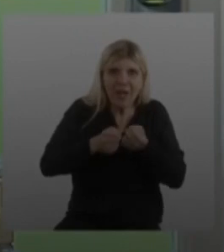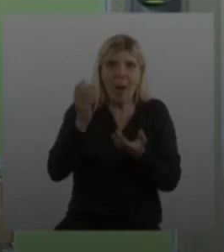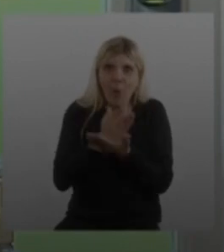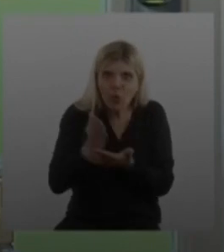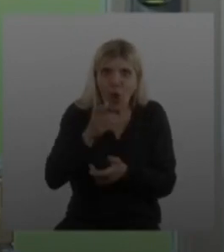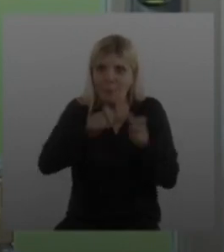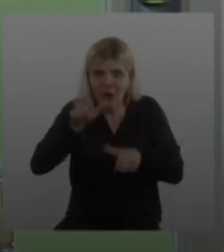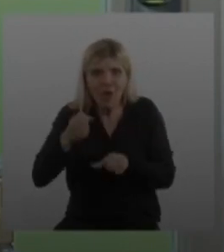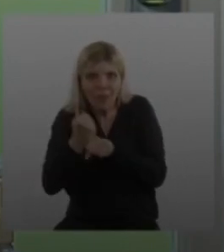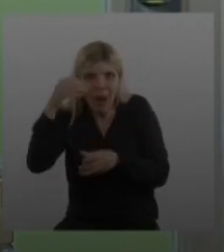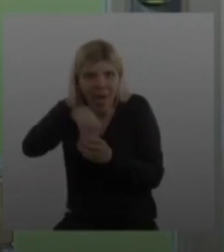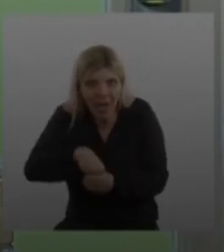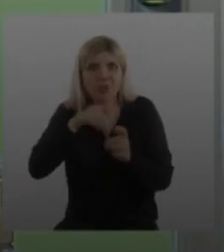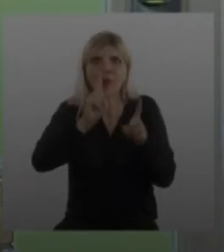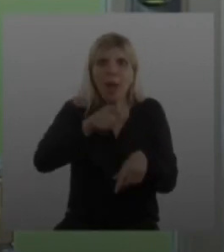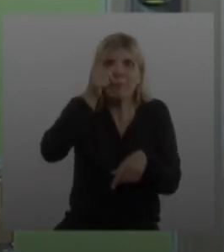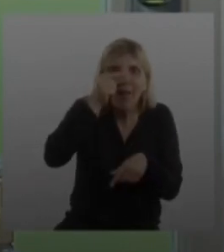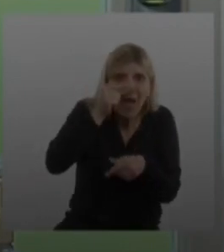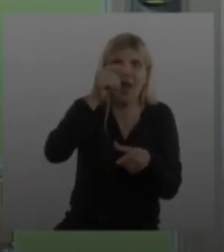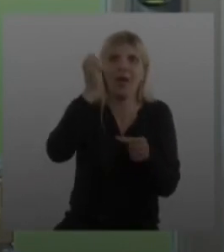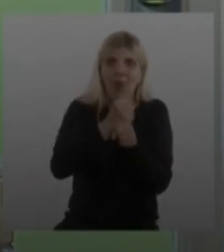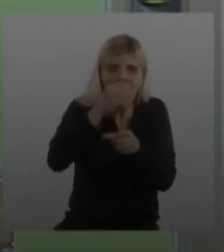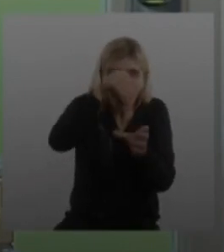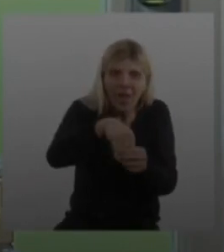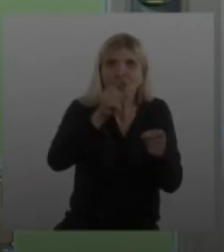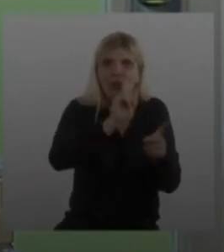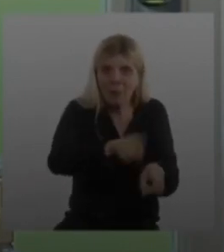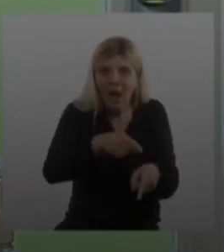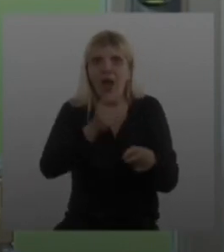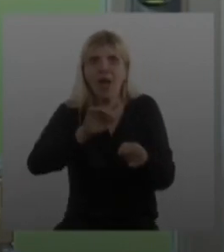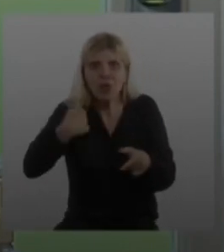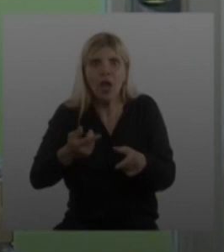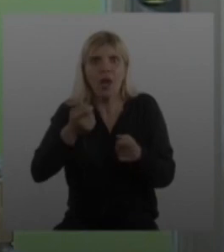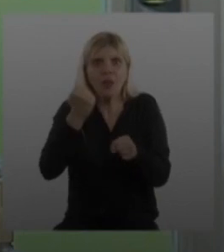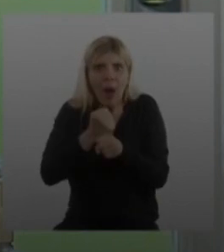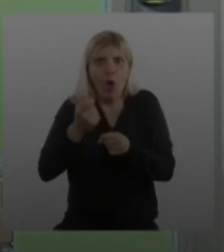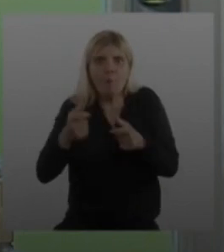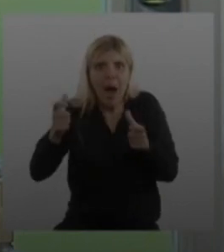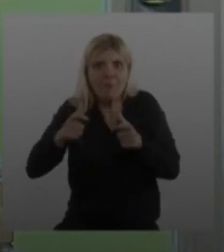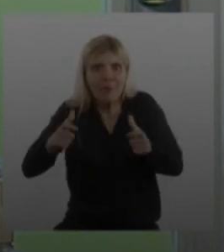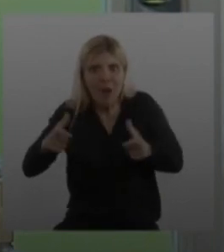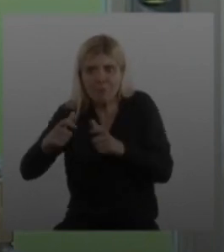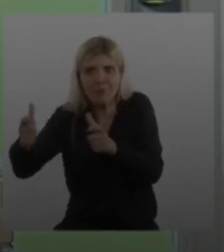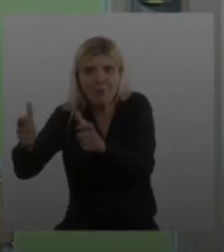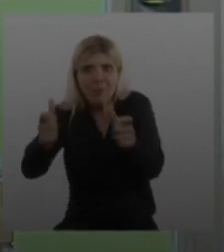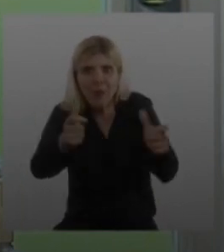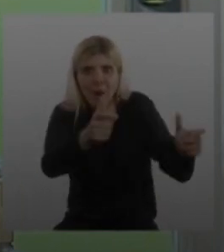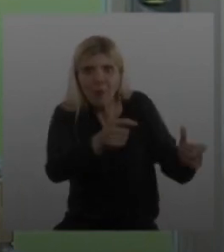vidrio, quienes producen madera, y el trabajo se multiplica por doquier en todos los rincones del país.